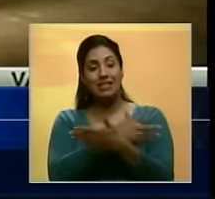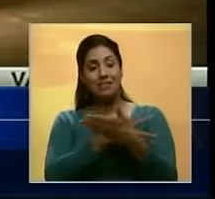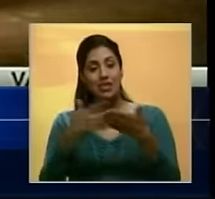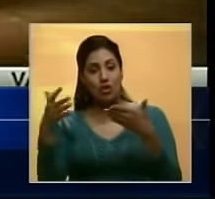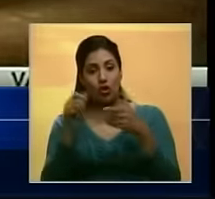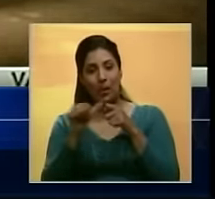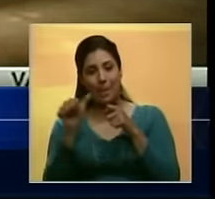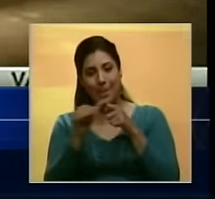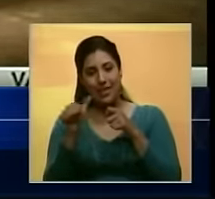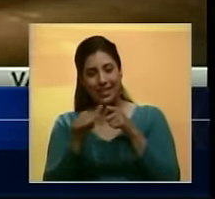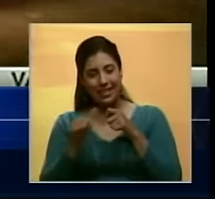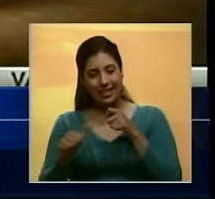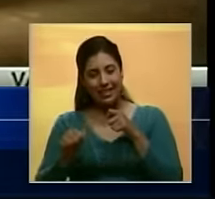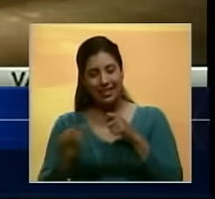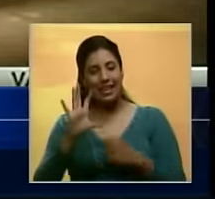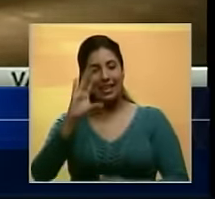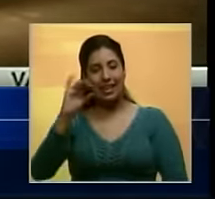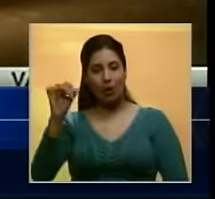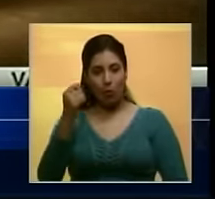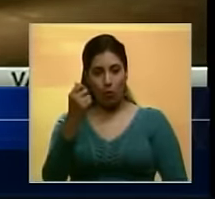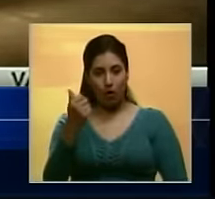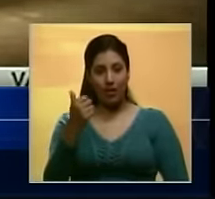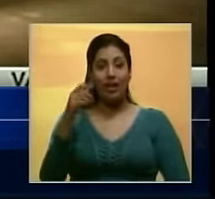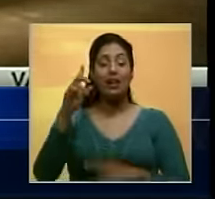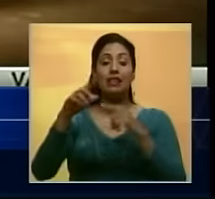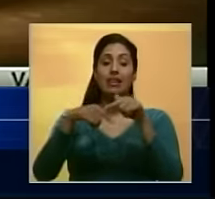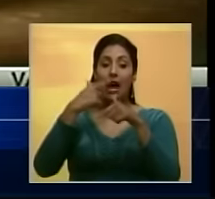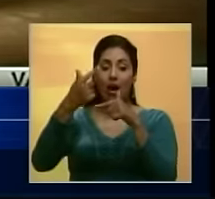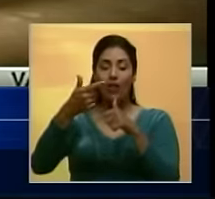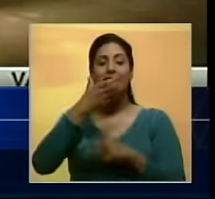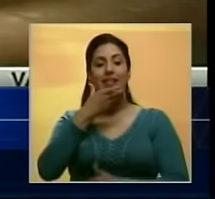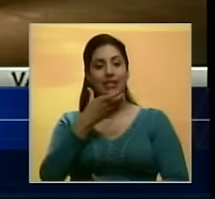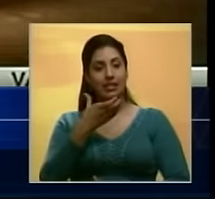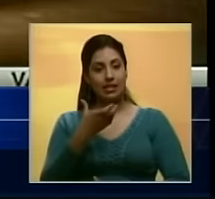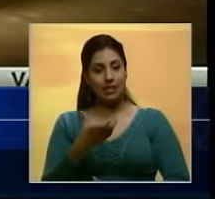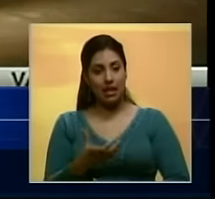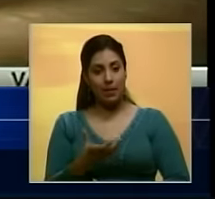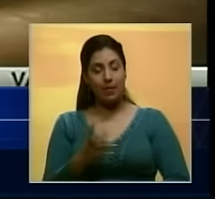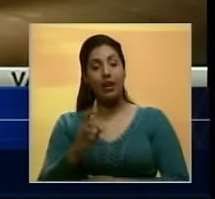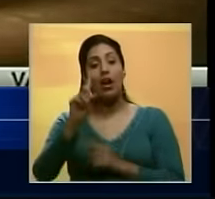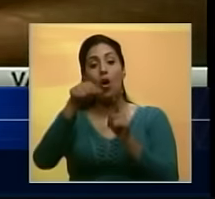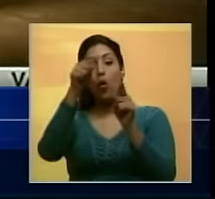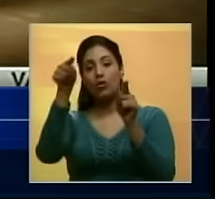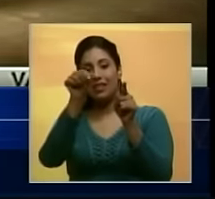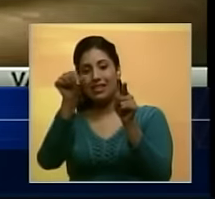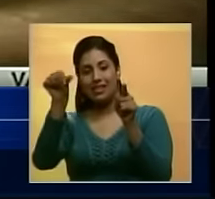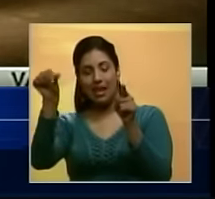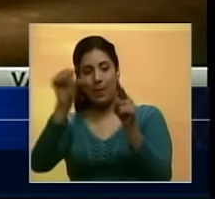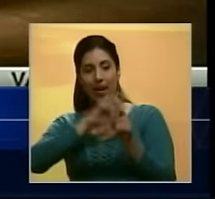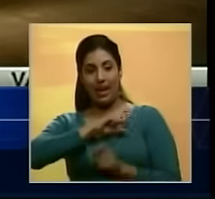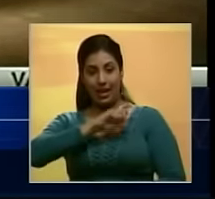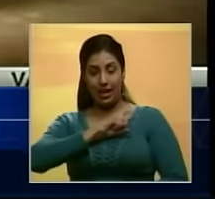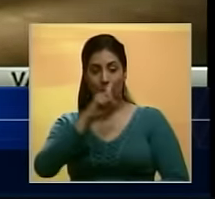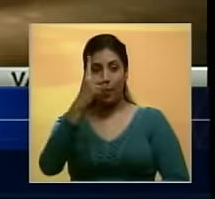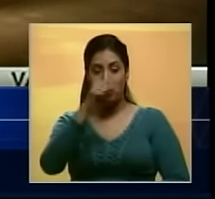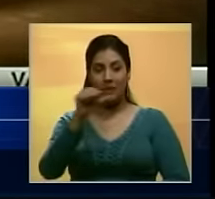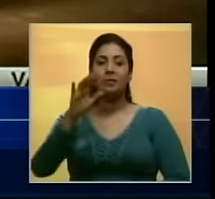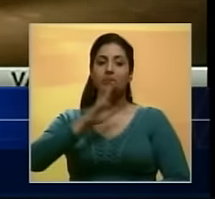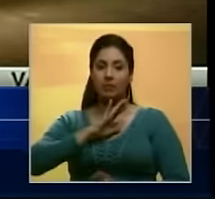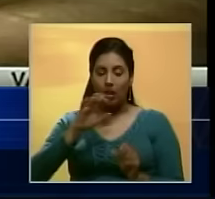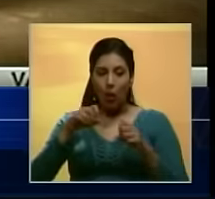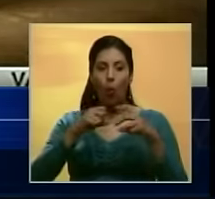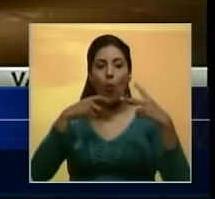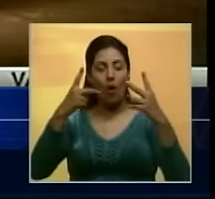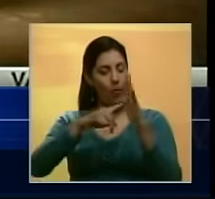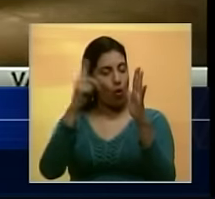piezas de billetes de 500 en el transcurso de diciembre y la primera semana de enero, vamos a tener